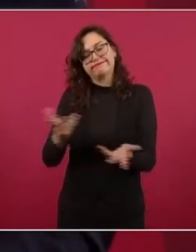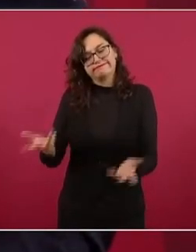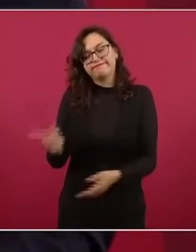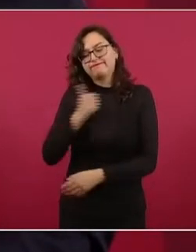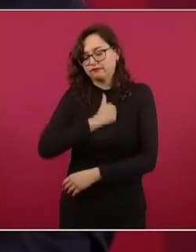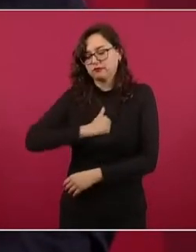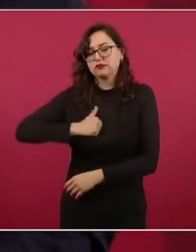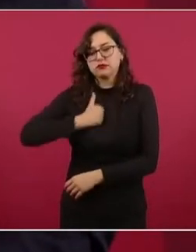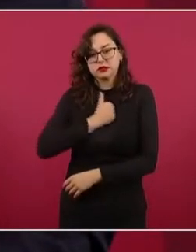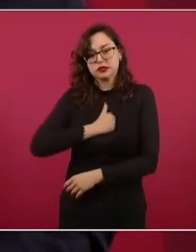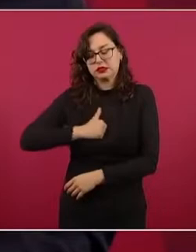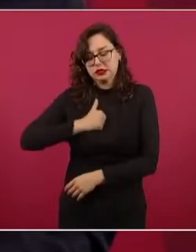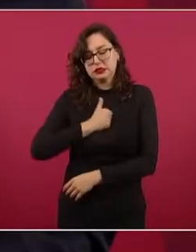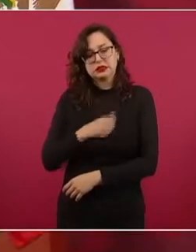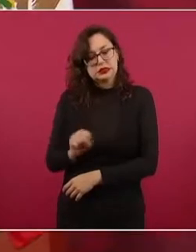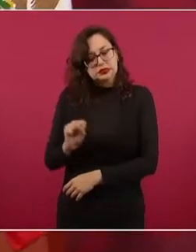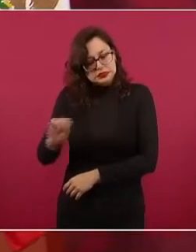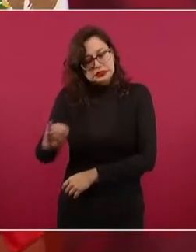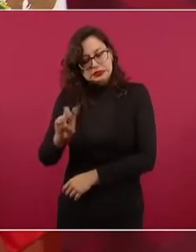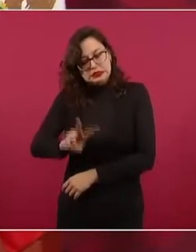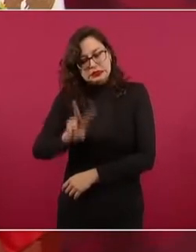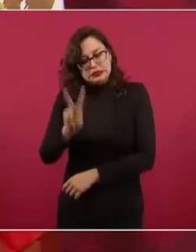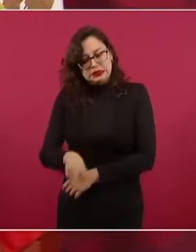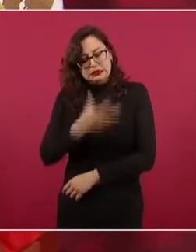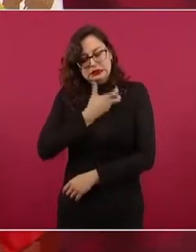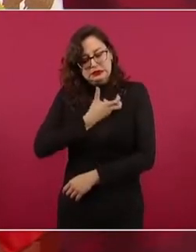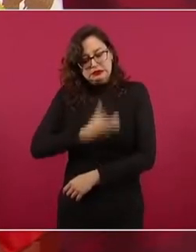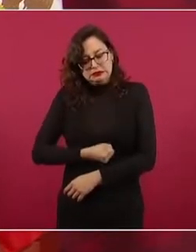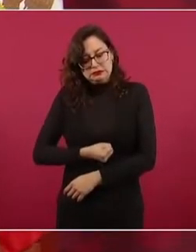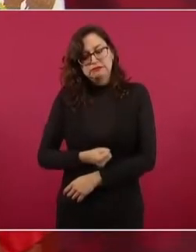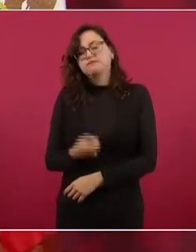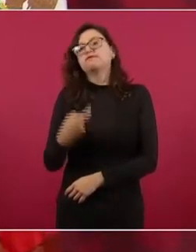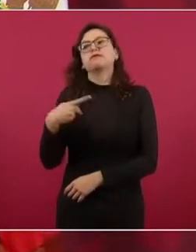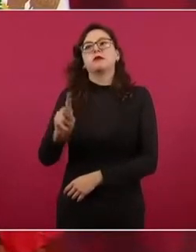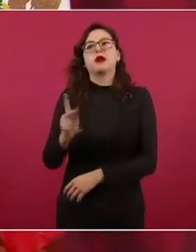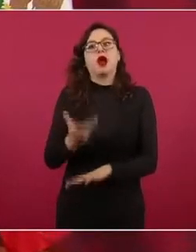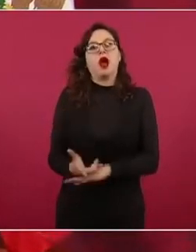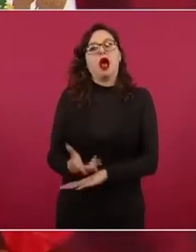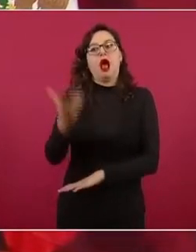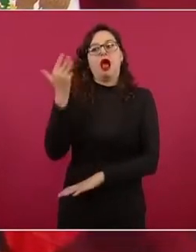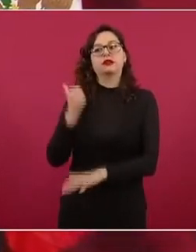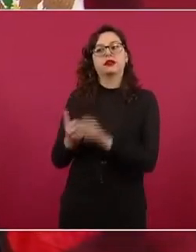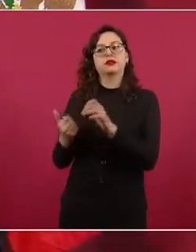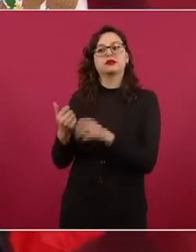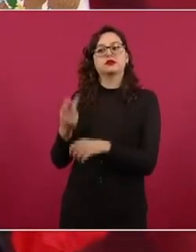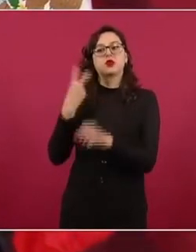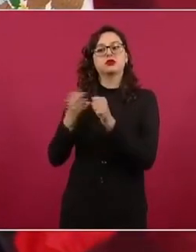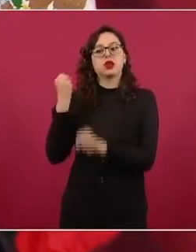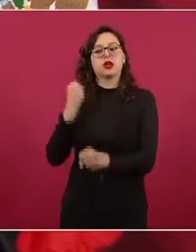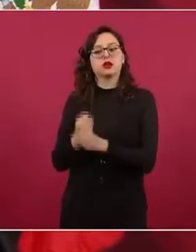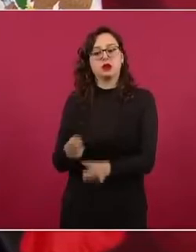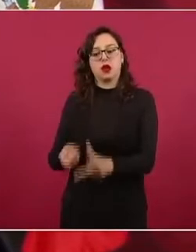nosotros tuvimos hasta mil quinientos diarios.